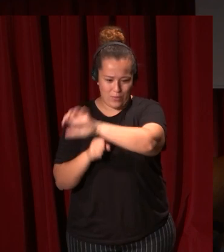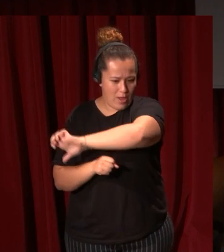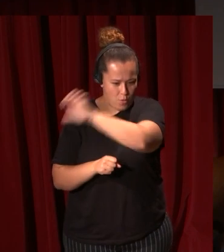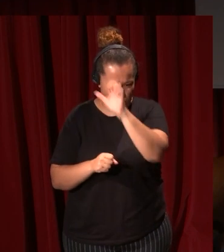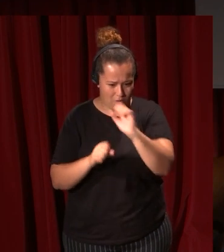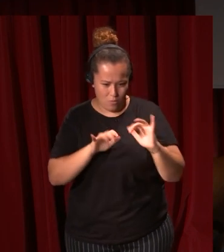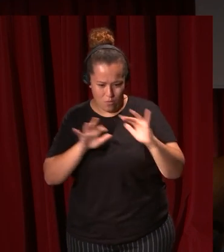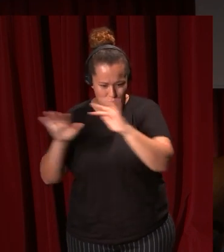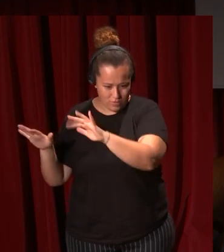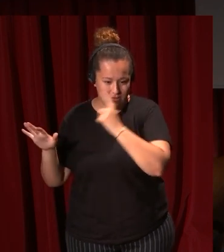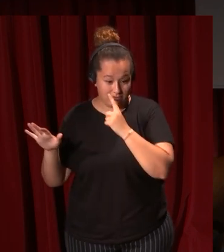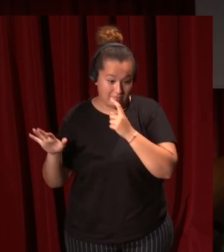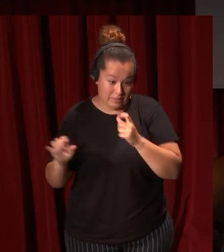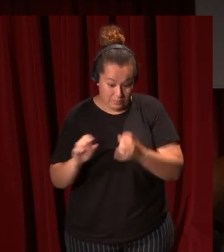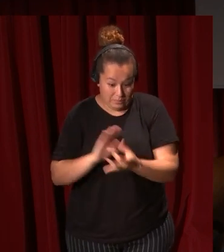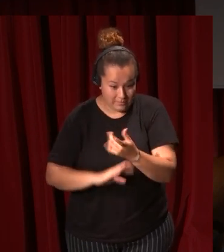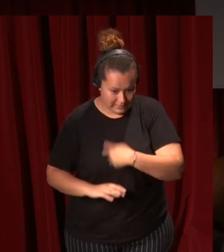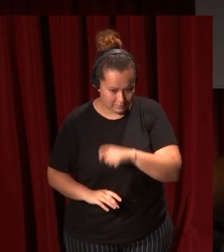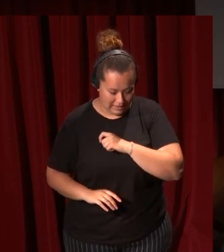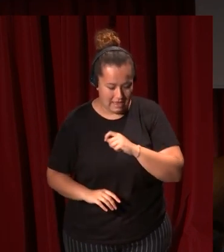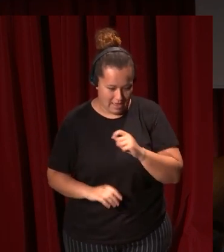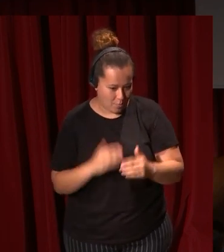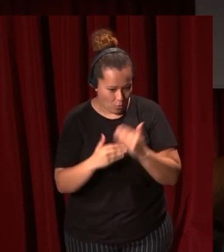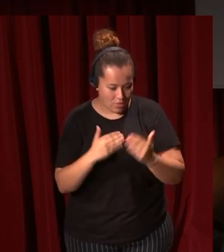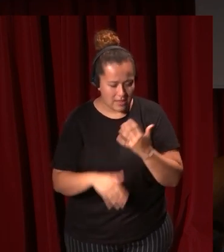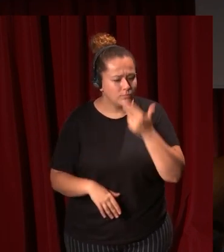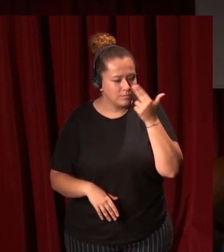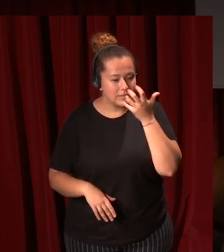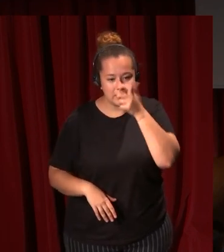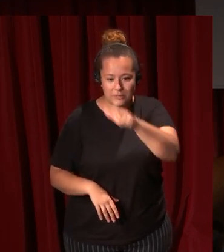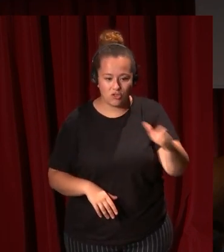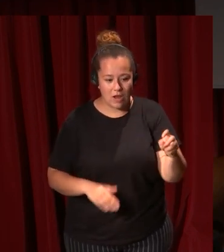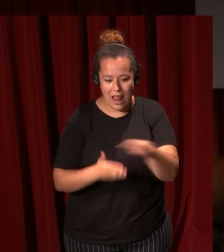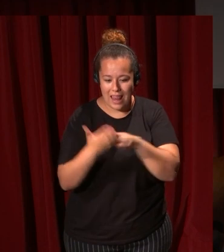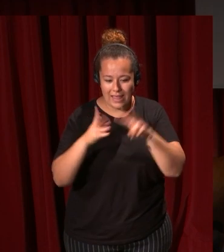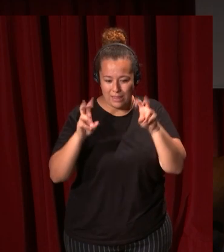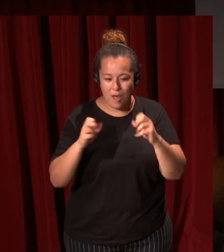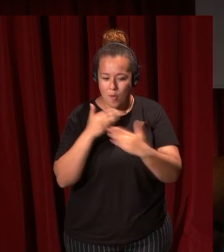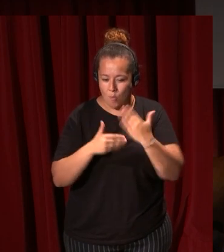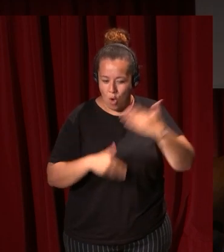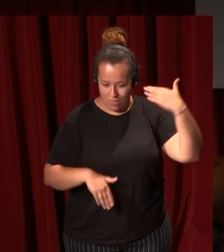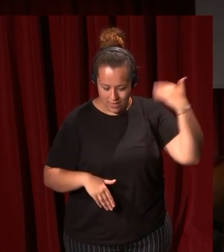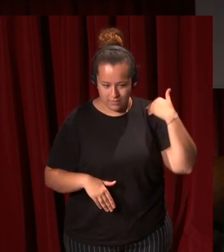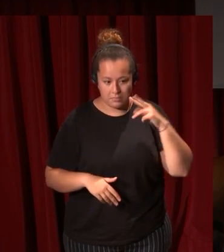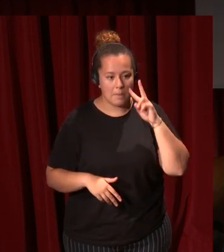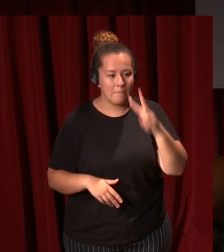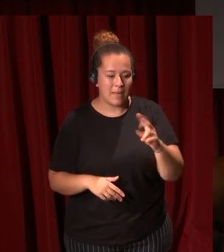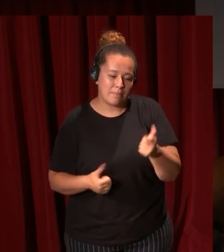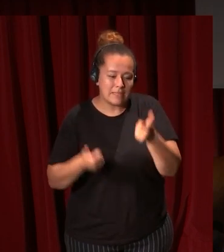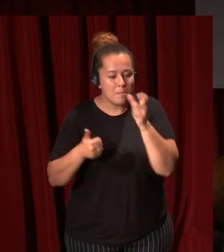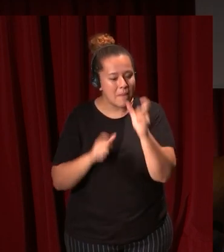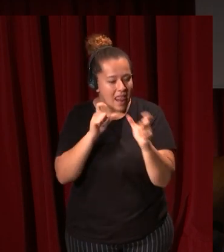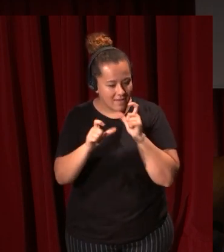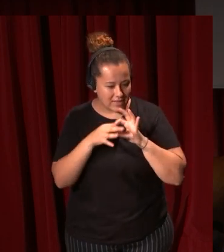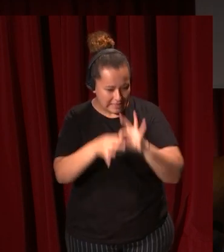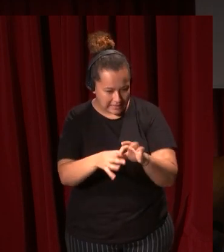emana hasta cierto punto de España. Es muy interesante que si una persona se pone a leer cuestiones de moda y especialmente a ver terminología con